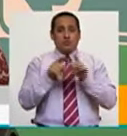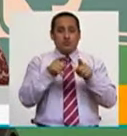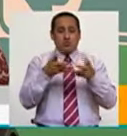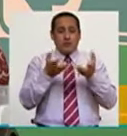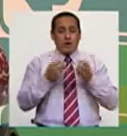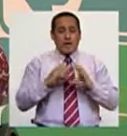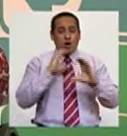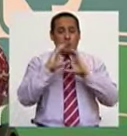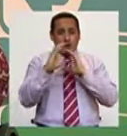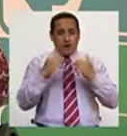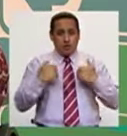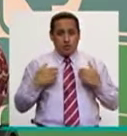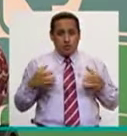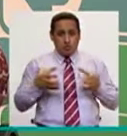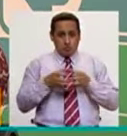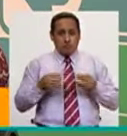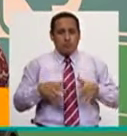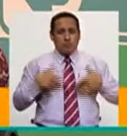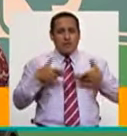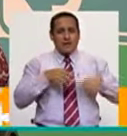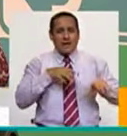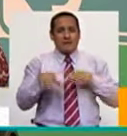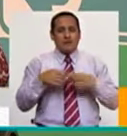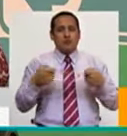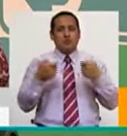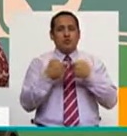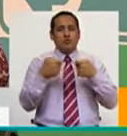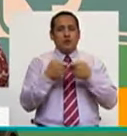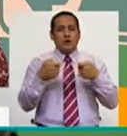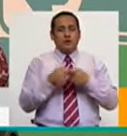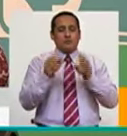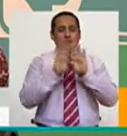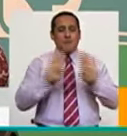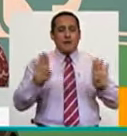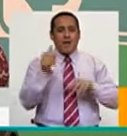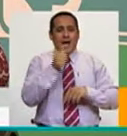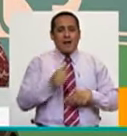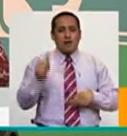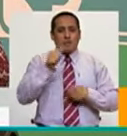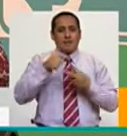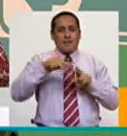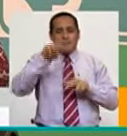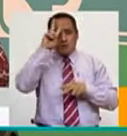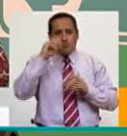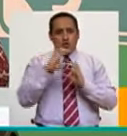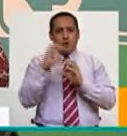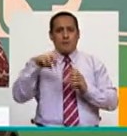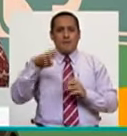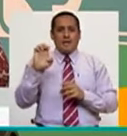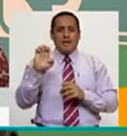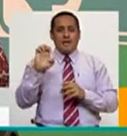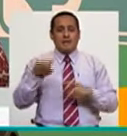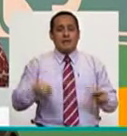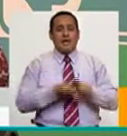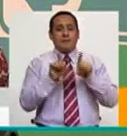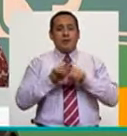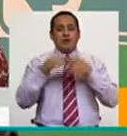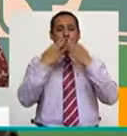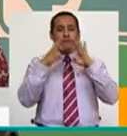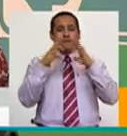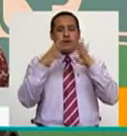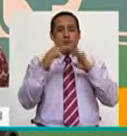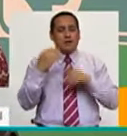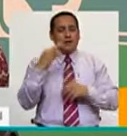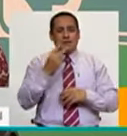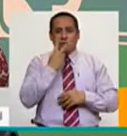si quieren comunicarse con nosotros, pueden hacerlo a nuestro correo, sinbarreras.tvperu.gov.pe A nuestro